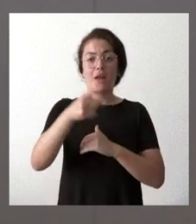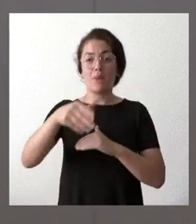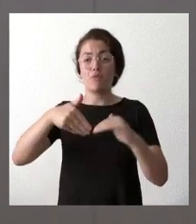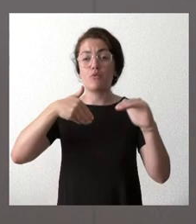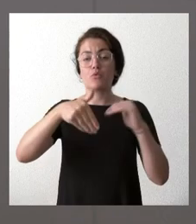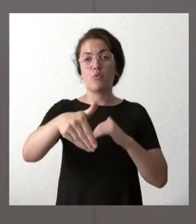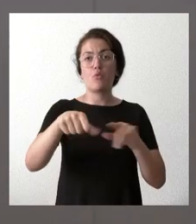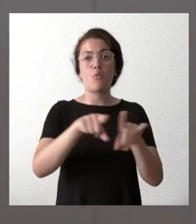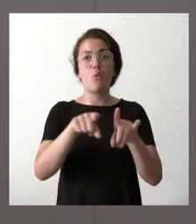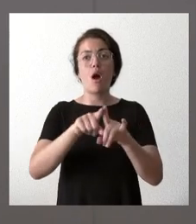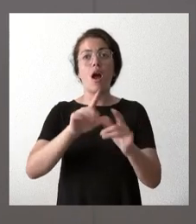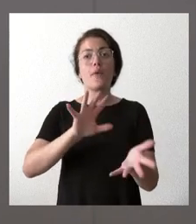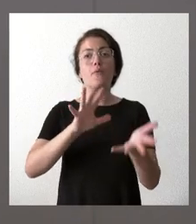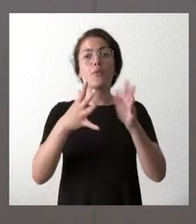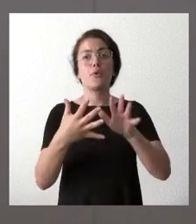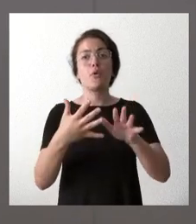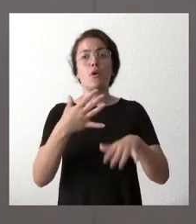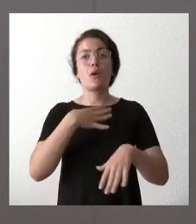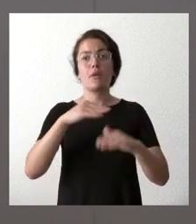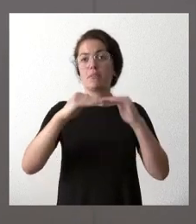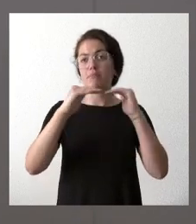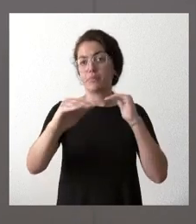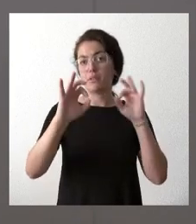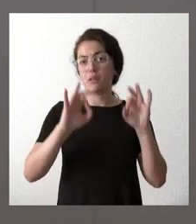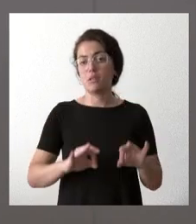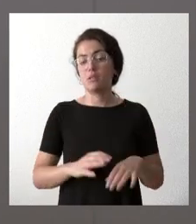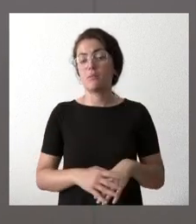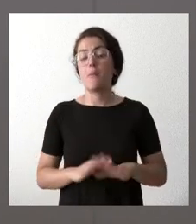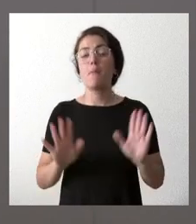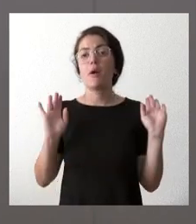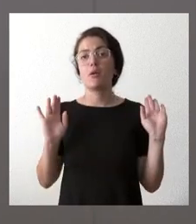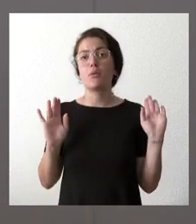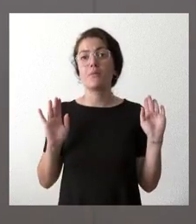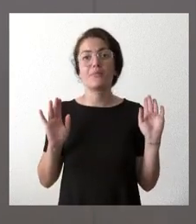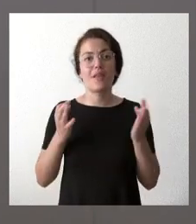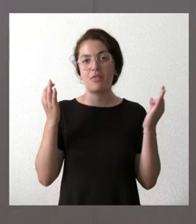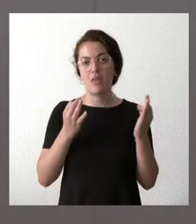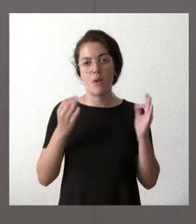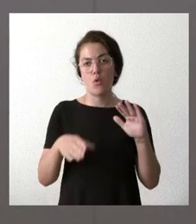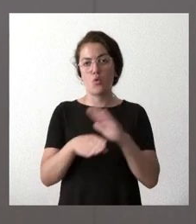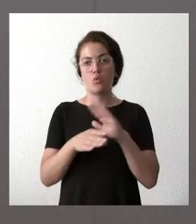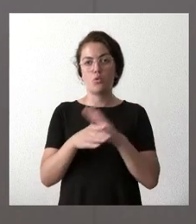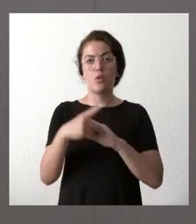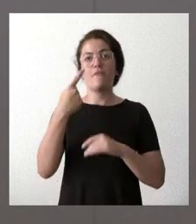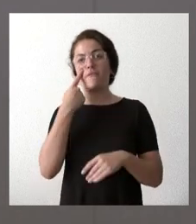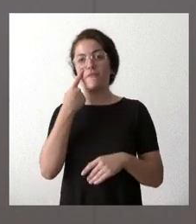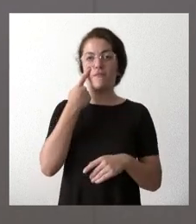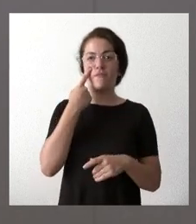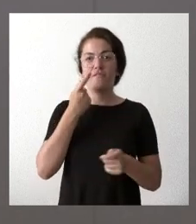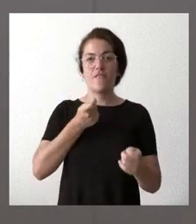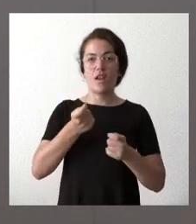evolución pues tenga que ser en la misma proporción no obstante lo cual hay que seguir muy vigilantes hay que